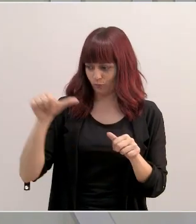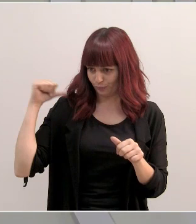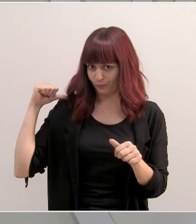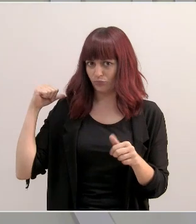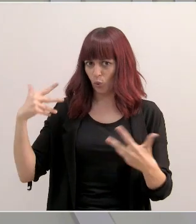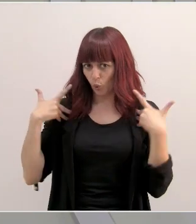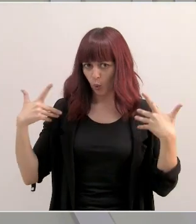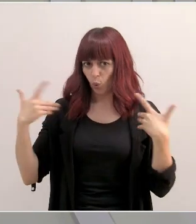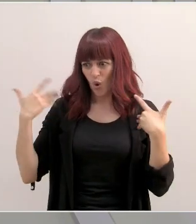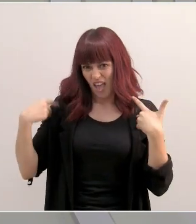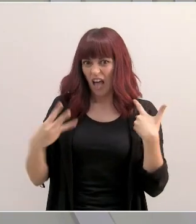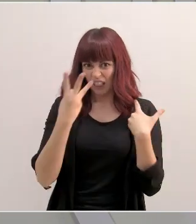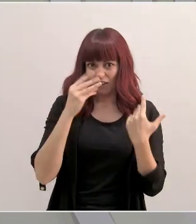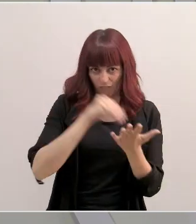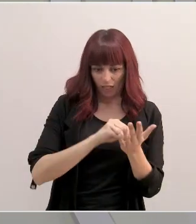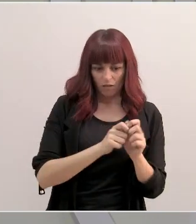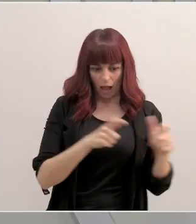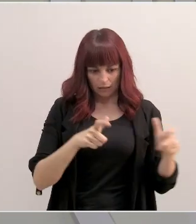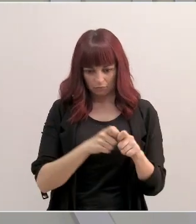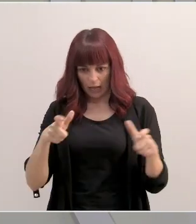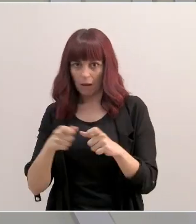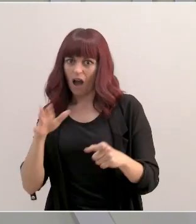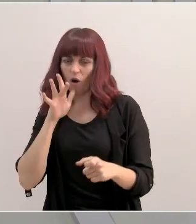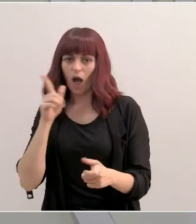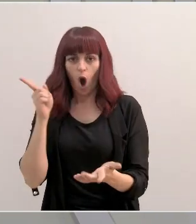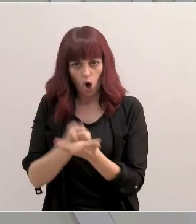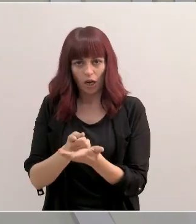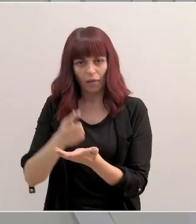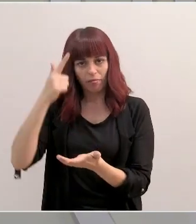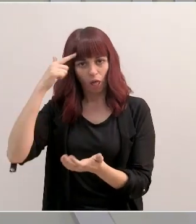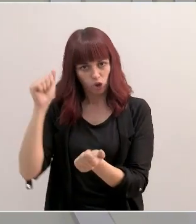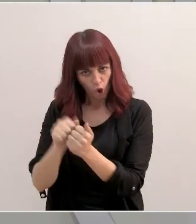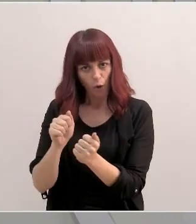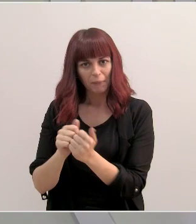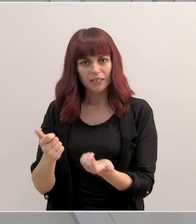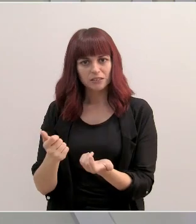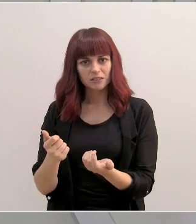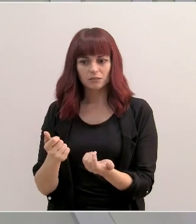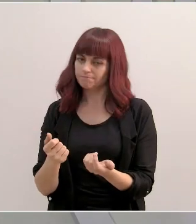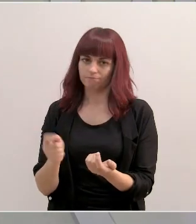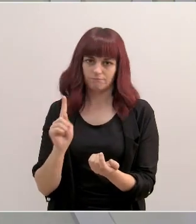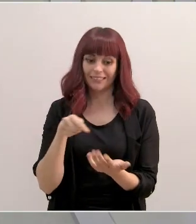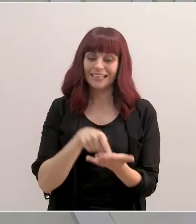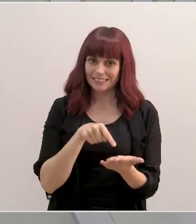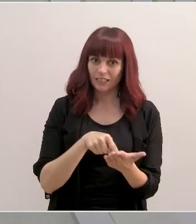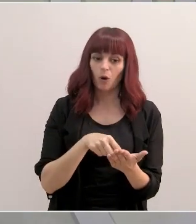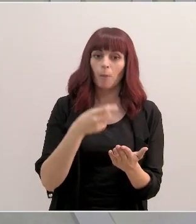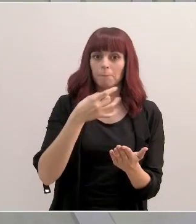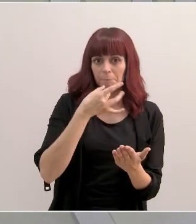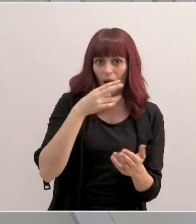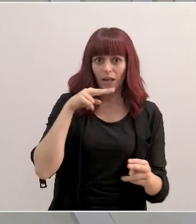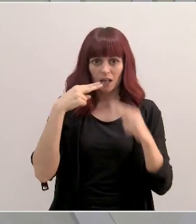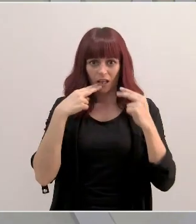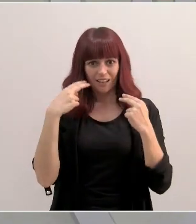y llevando ya tres olas, pues creo que no deberíamos ser torpes y, por lo menos, igual que estamos exigiendo y pidiendo a la hostelería